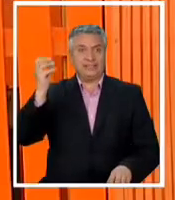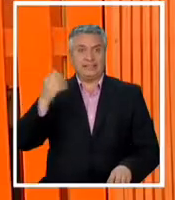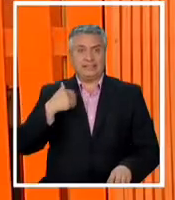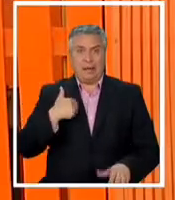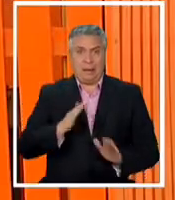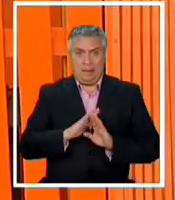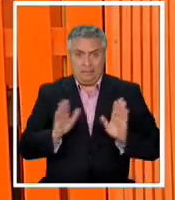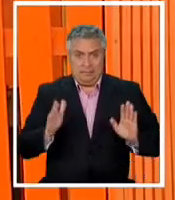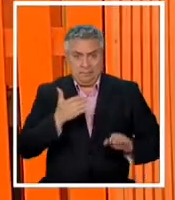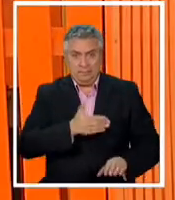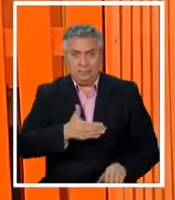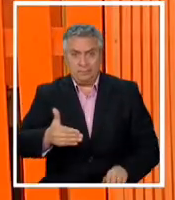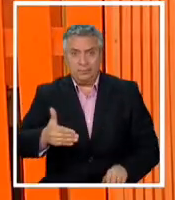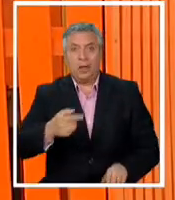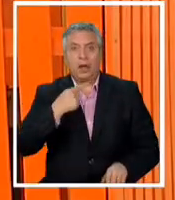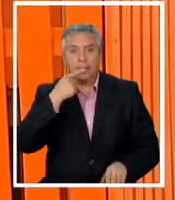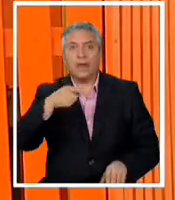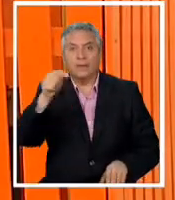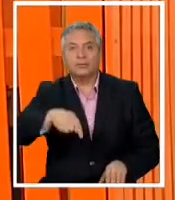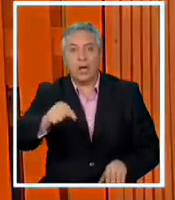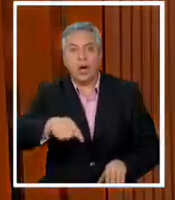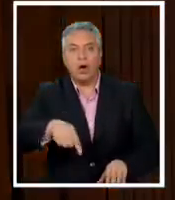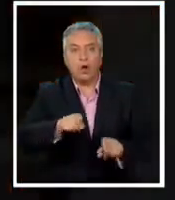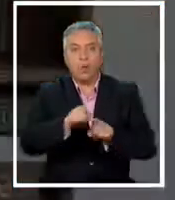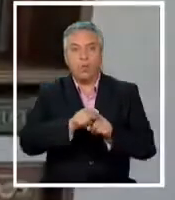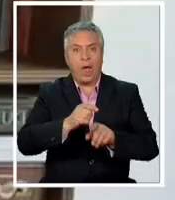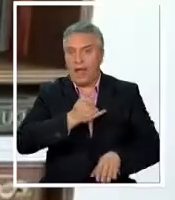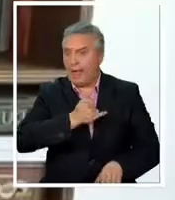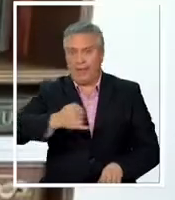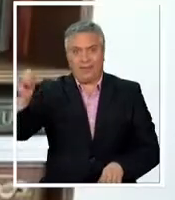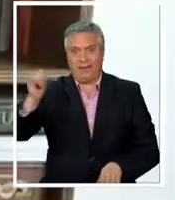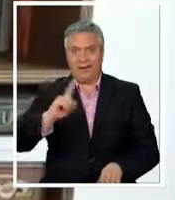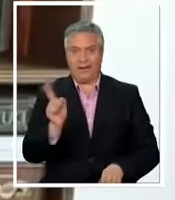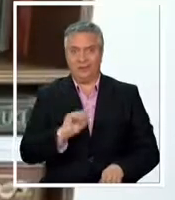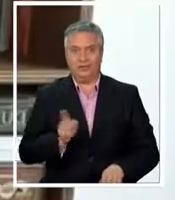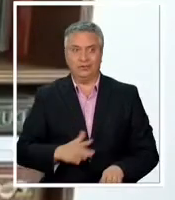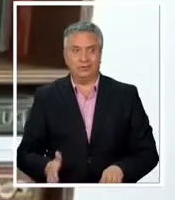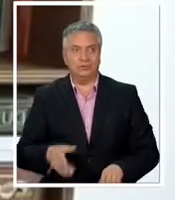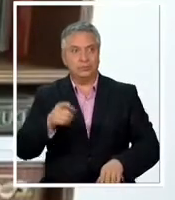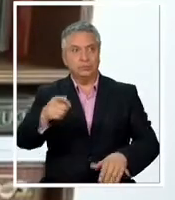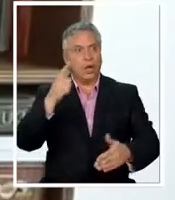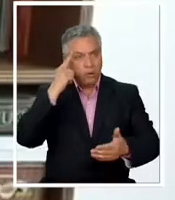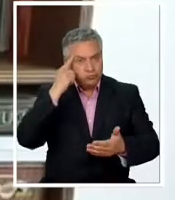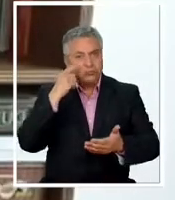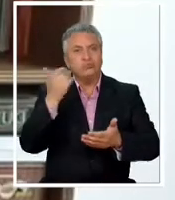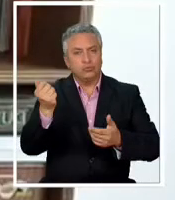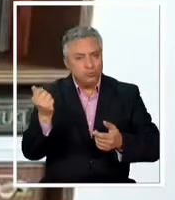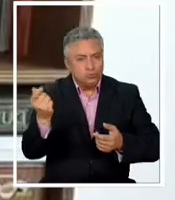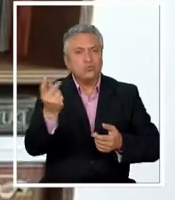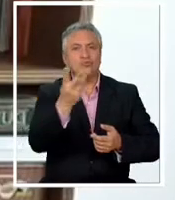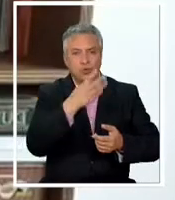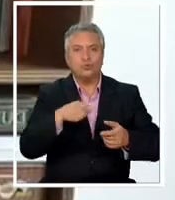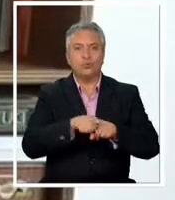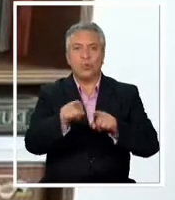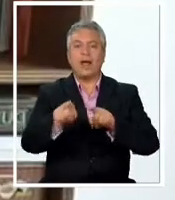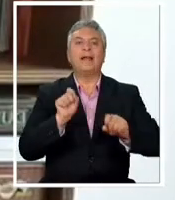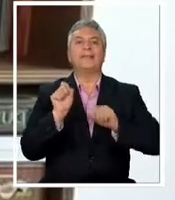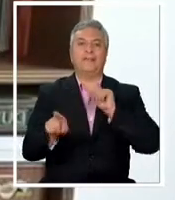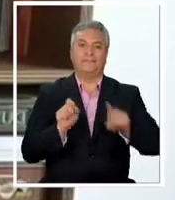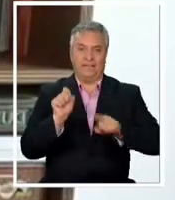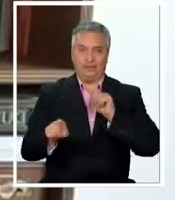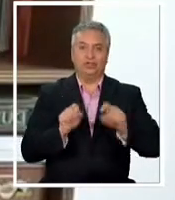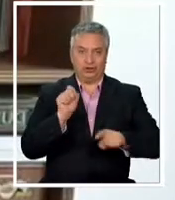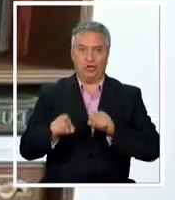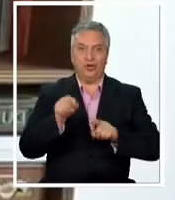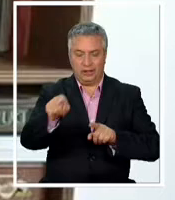investigación pero esta no podrá ser eterna. esta estrategia es utilizada en muchas ocasiones por defensores porque